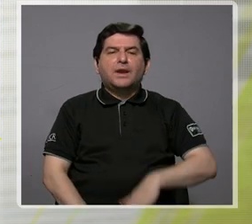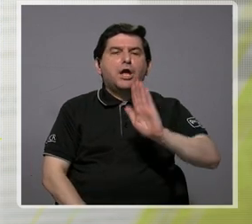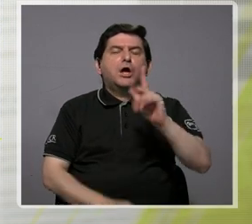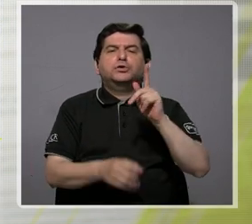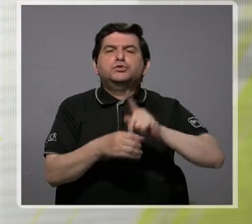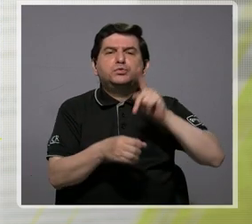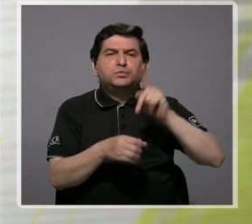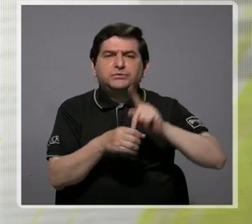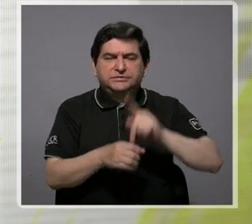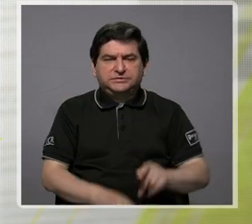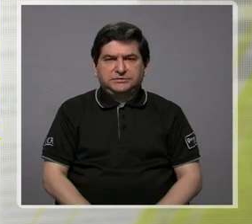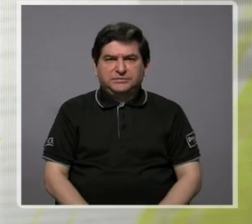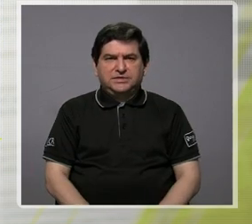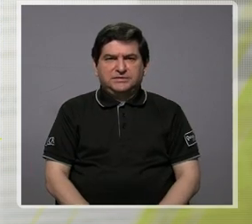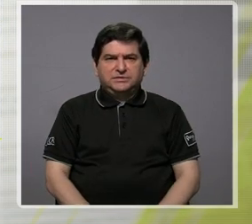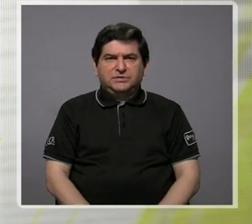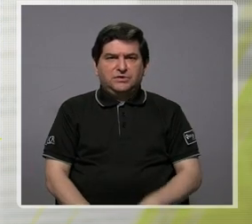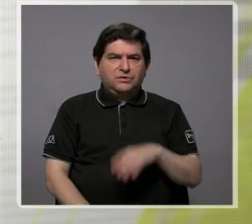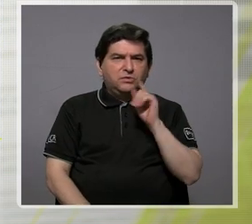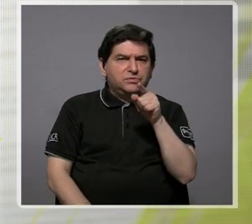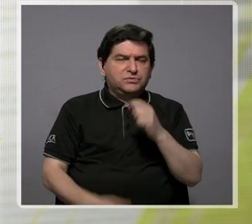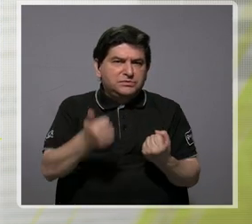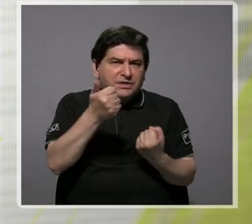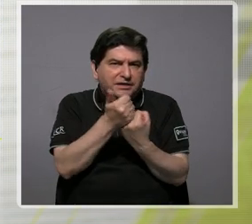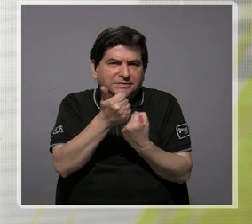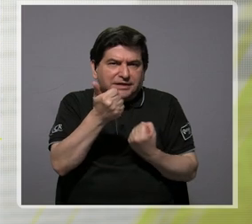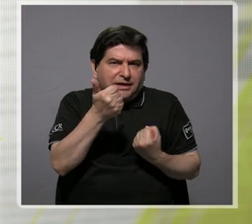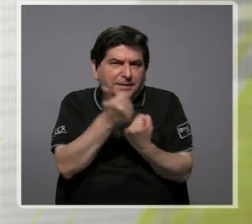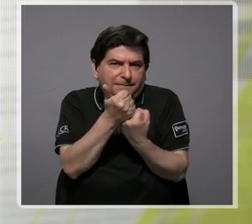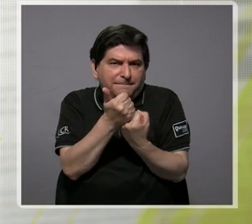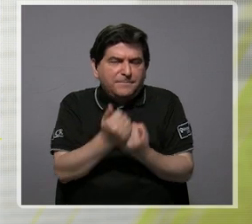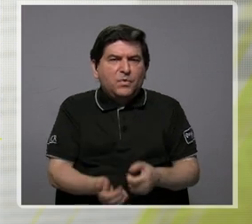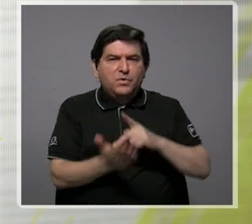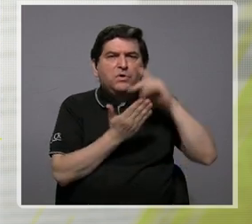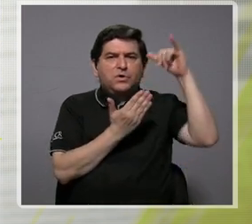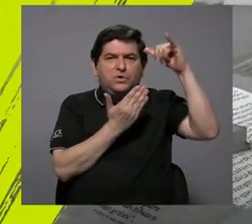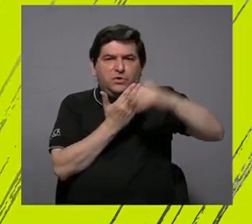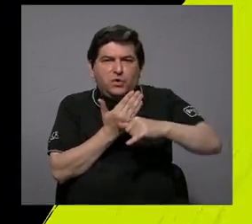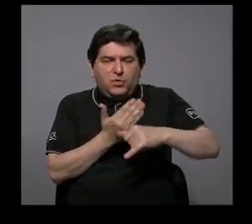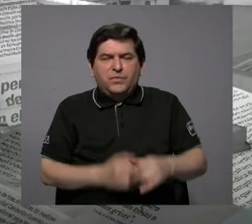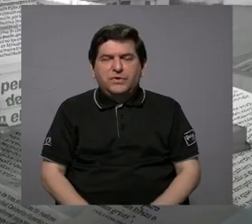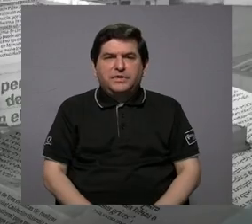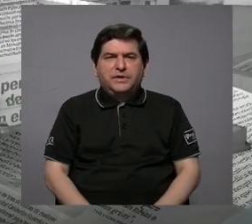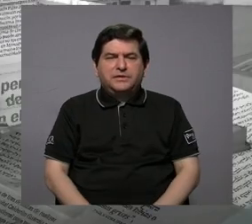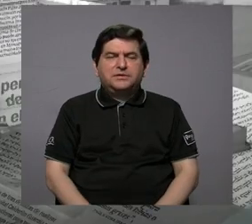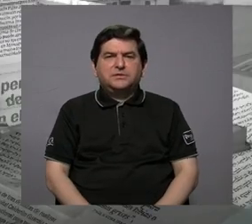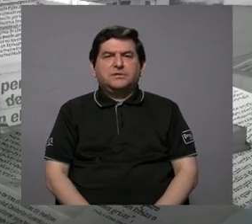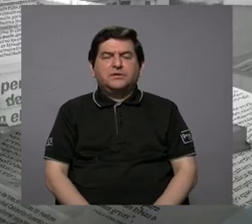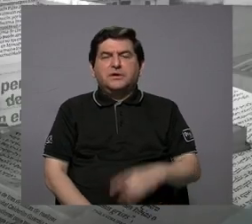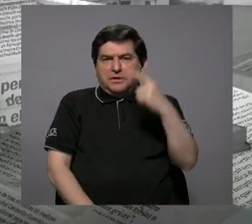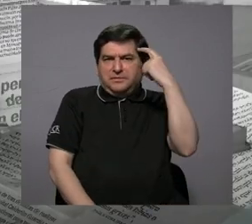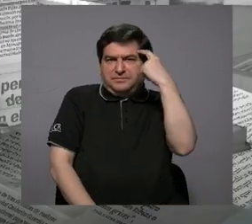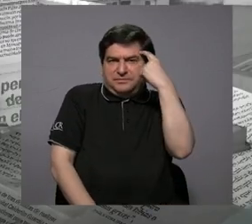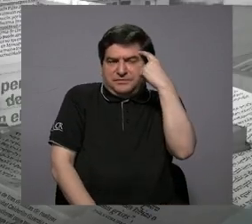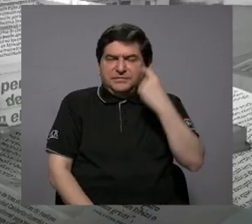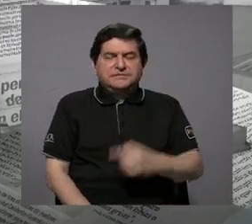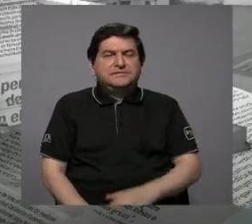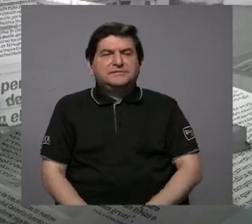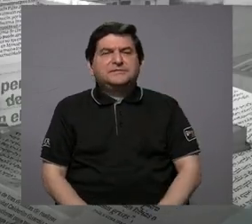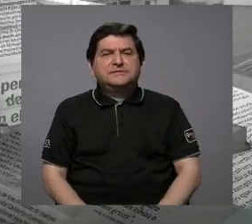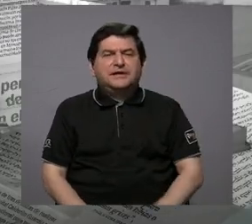participación, ¿ustedes de qué punto está apoyando pues estos proyectos para poder